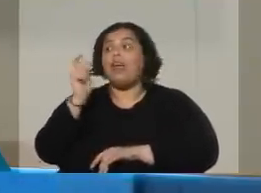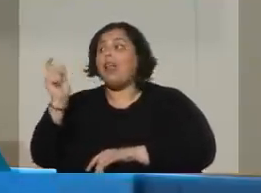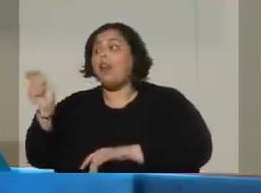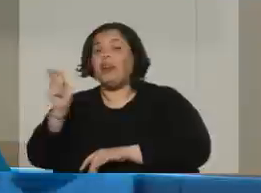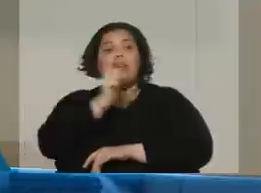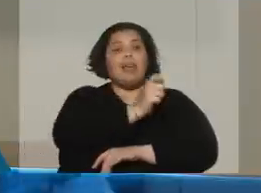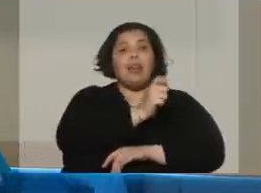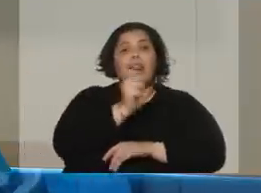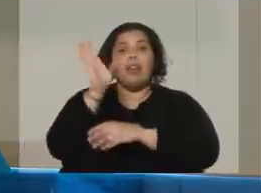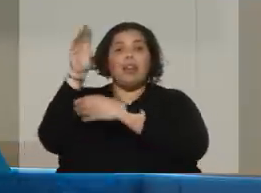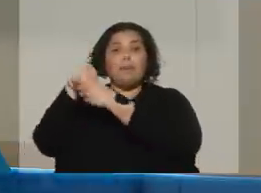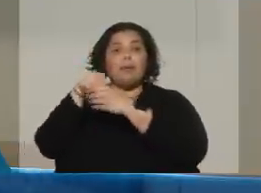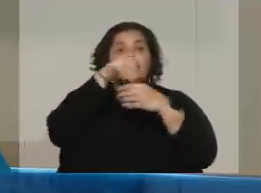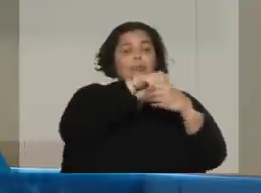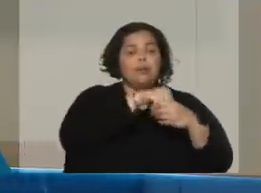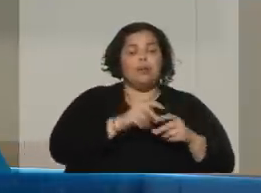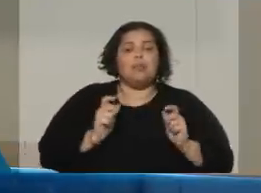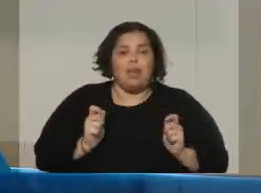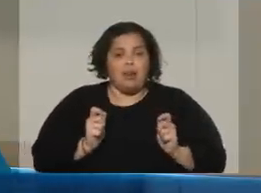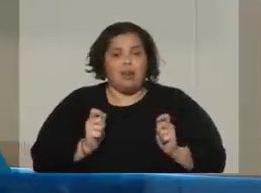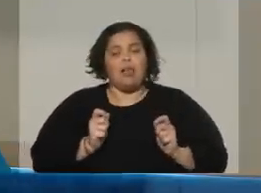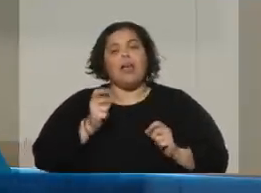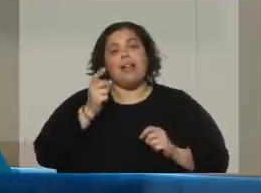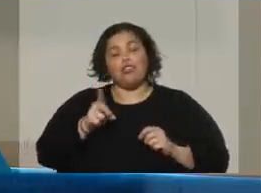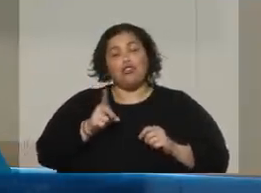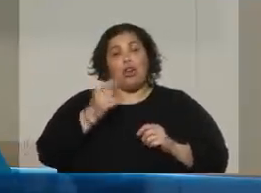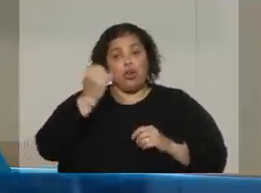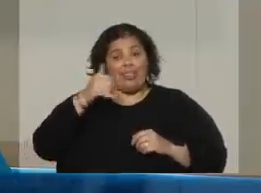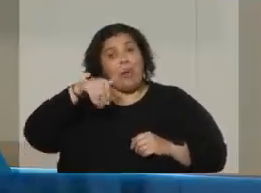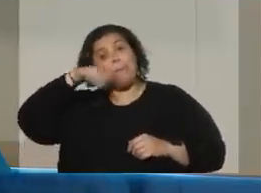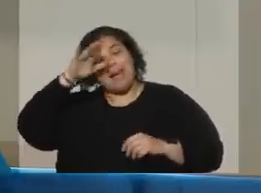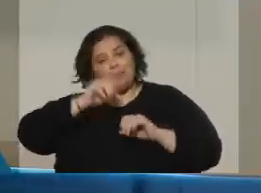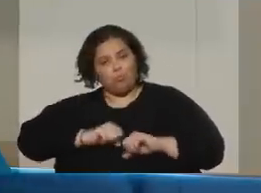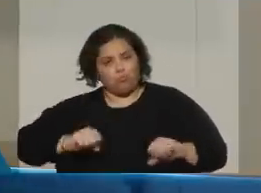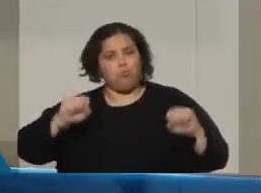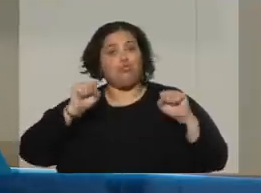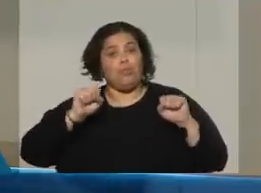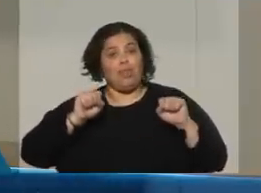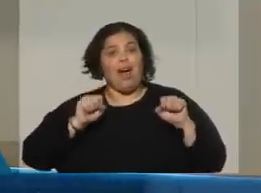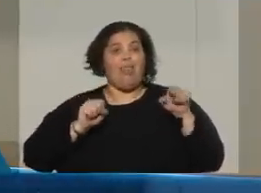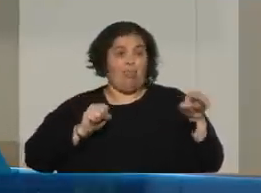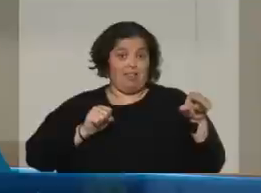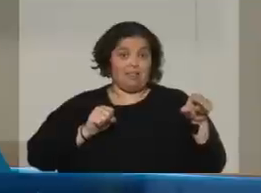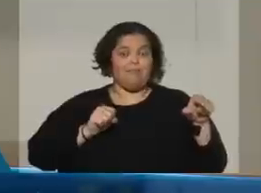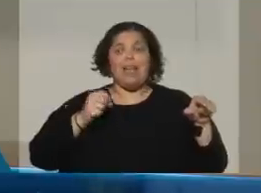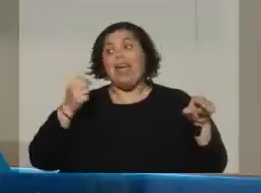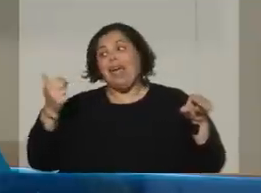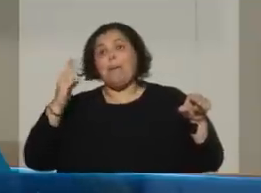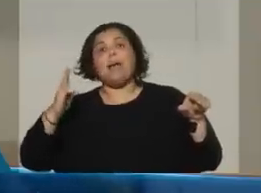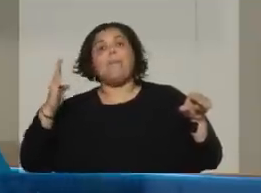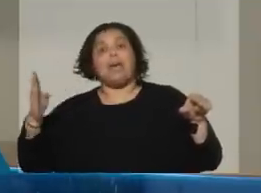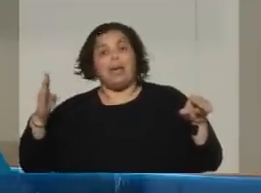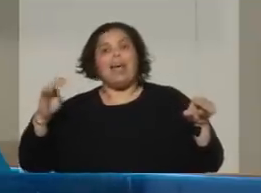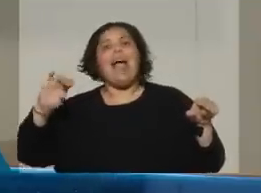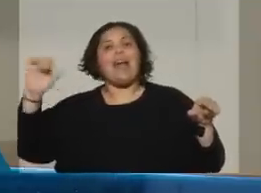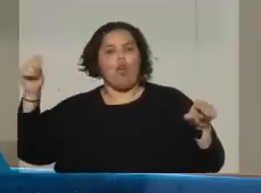asunción. Sobre todo, que increíblemente tiene más posibilidades por las alianzas, no es quien ganó, que es el líder del PP, sino